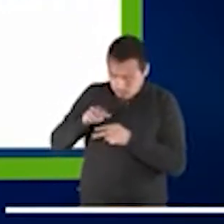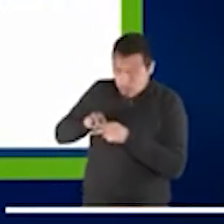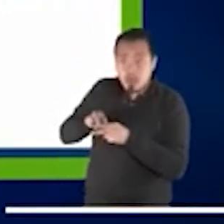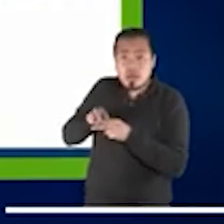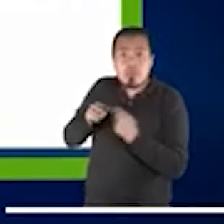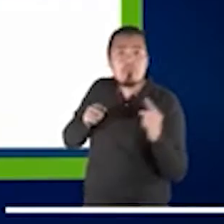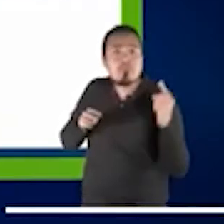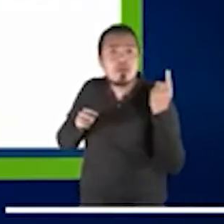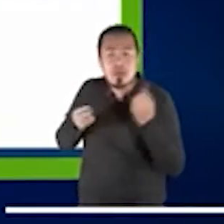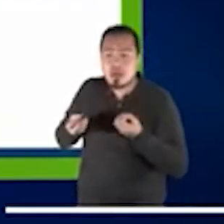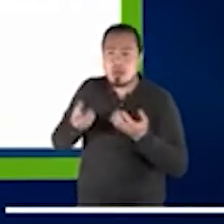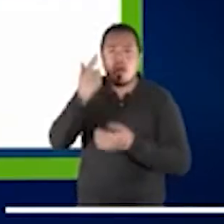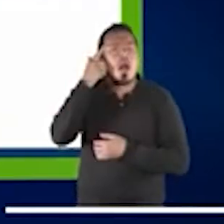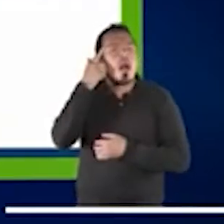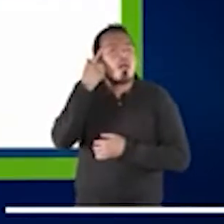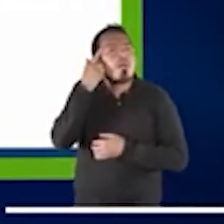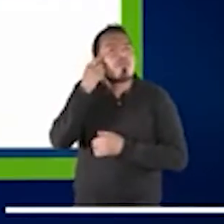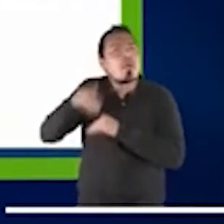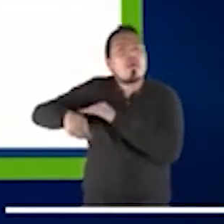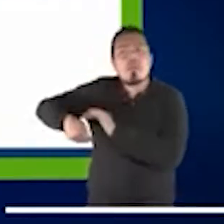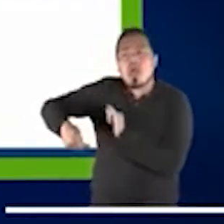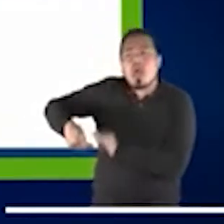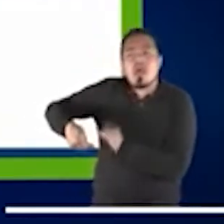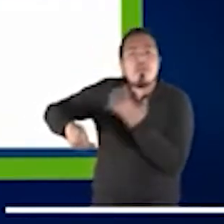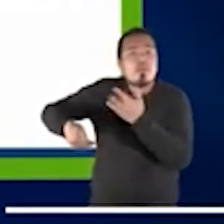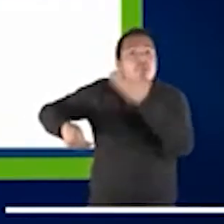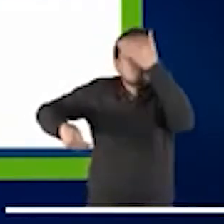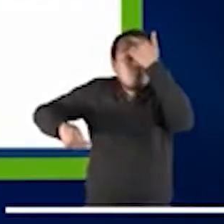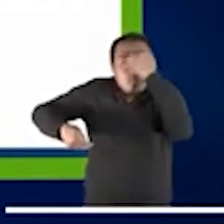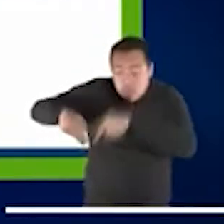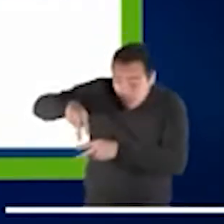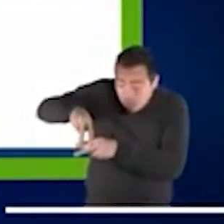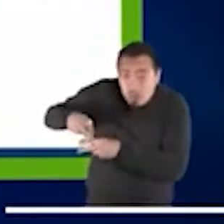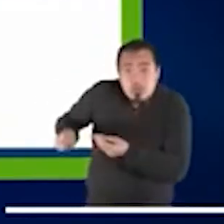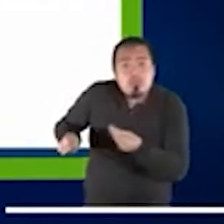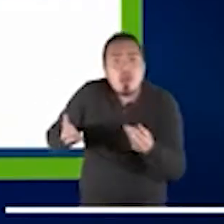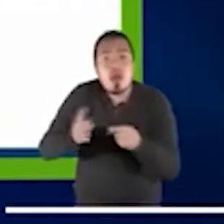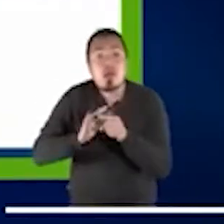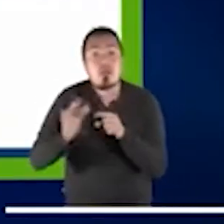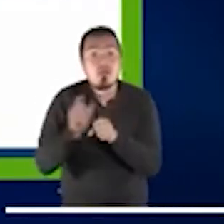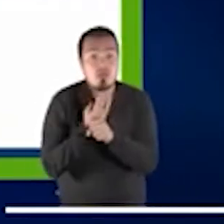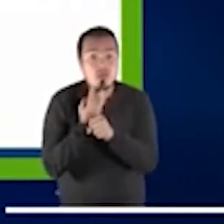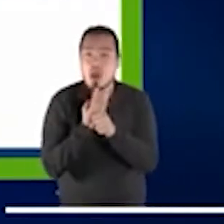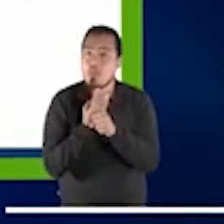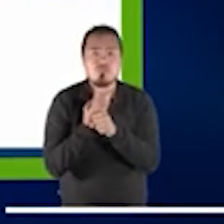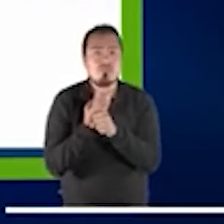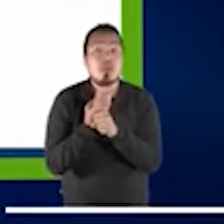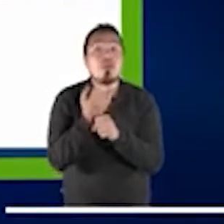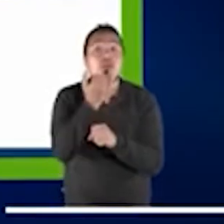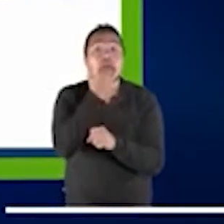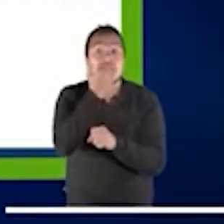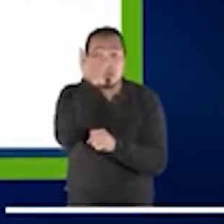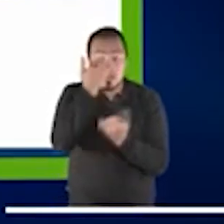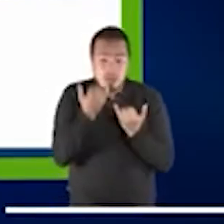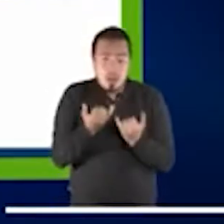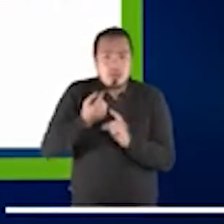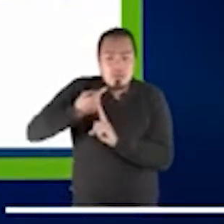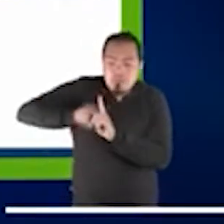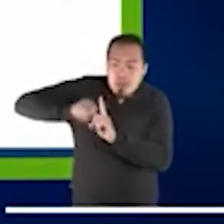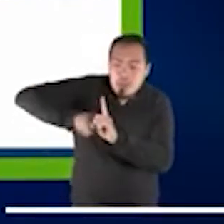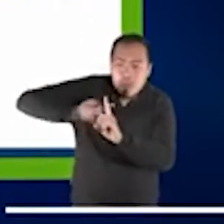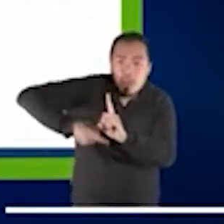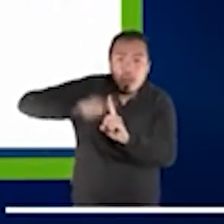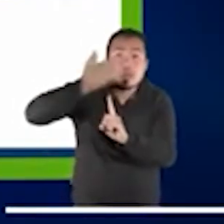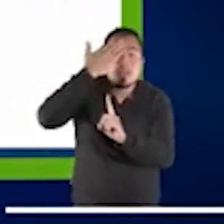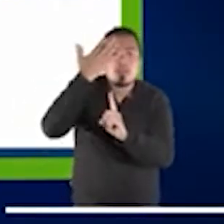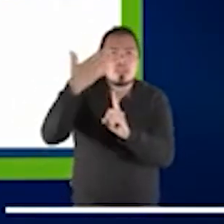recurso, como lo pide la Convención Internacional de Derechos Humanos. Lo que hemos visto en estos meses de estudio